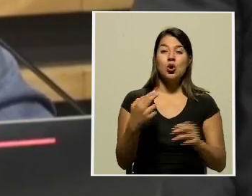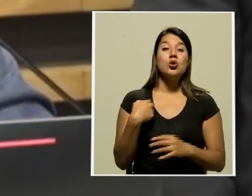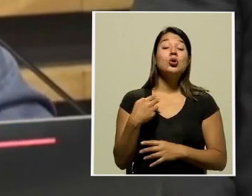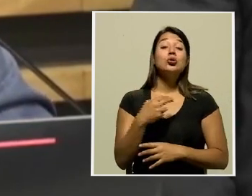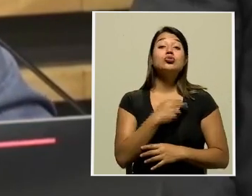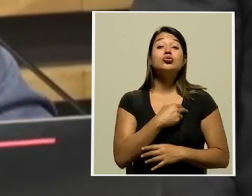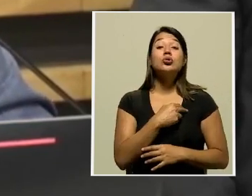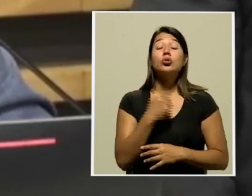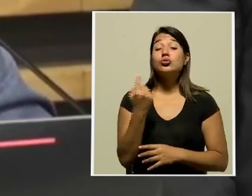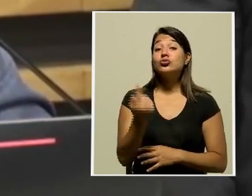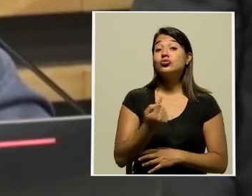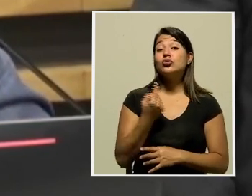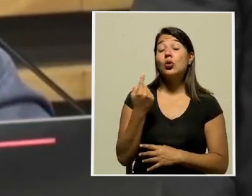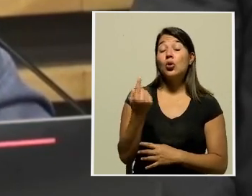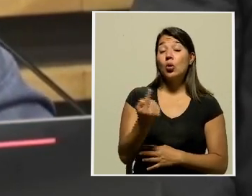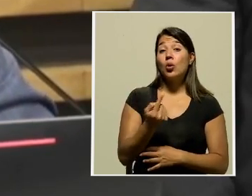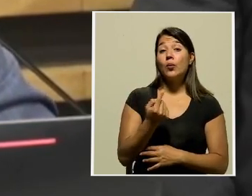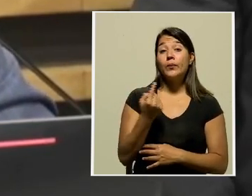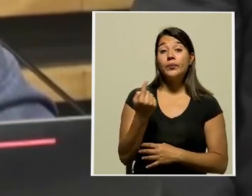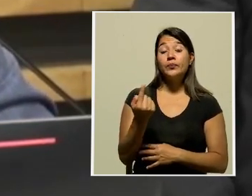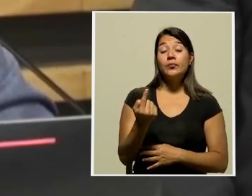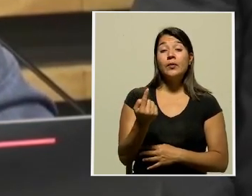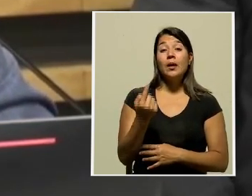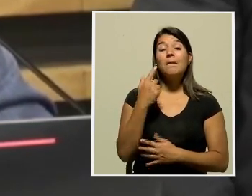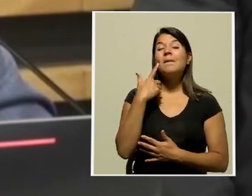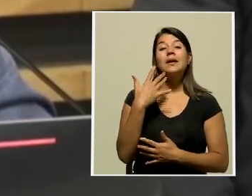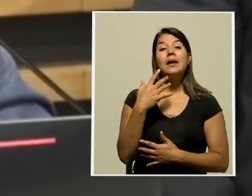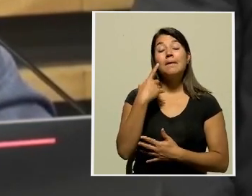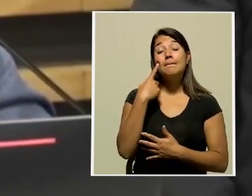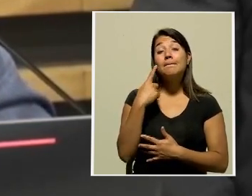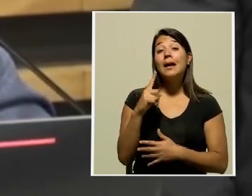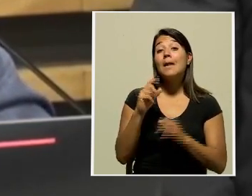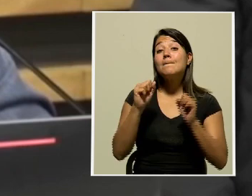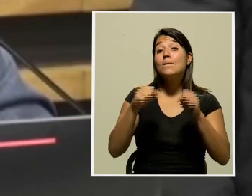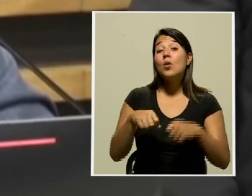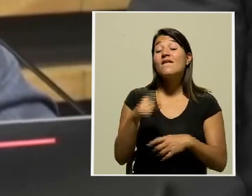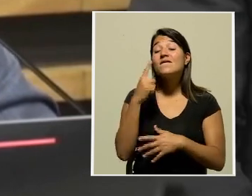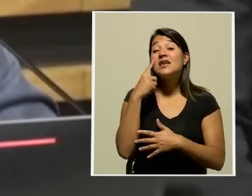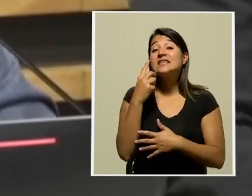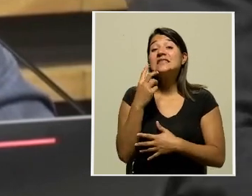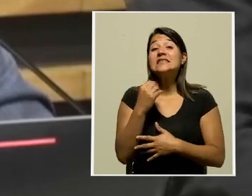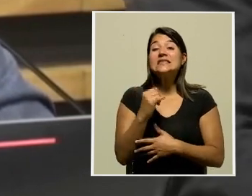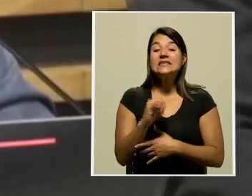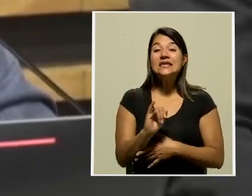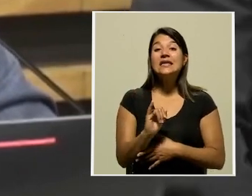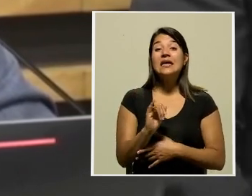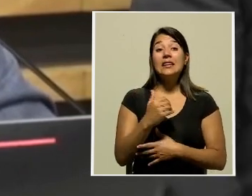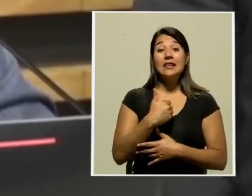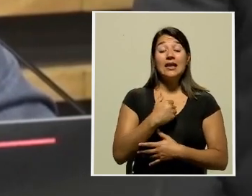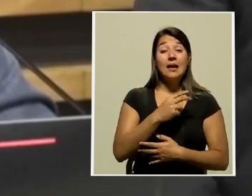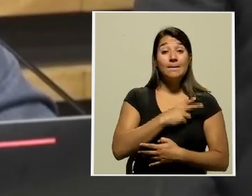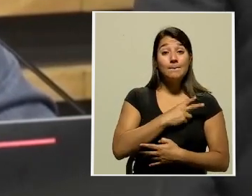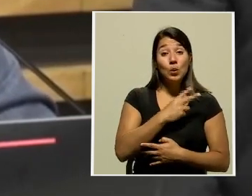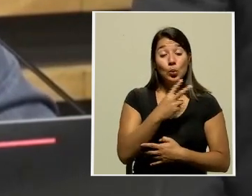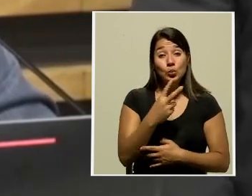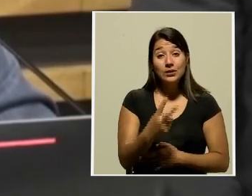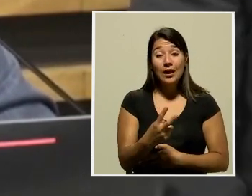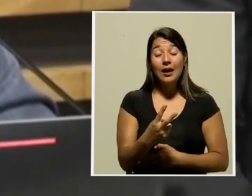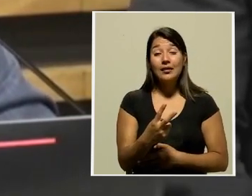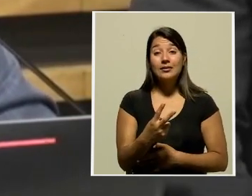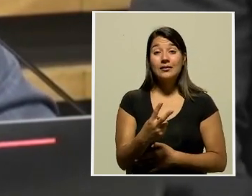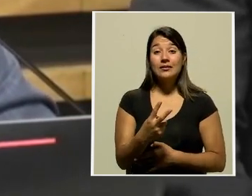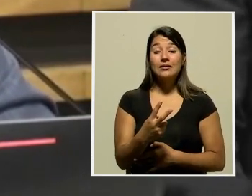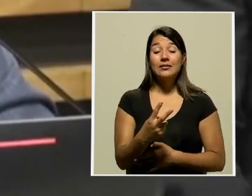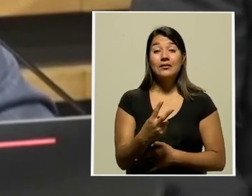que se trae aquí es para ver si existe voluntad de